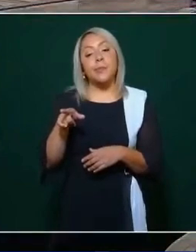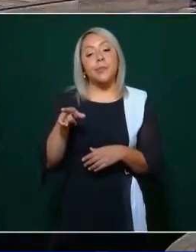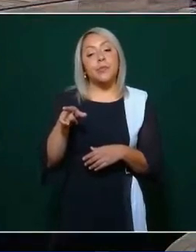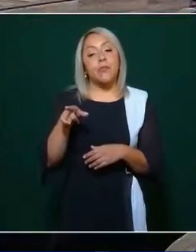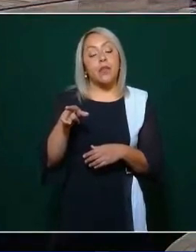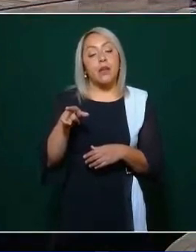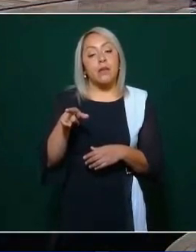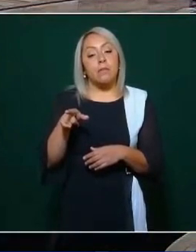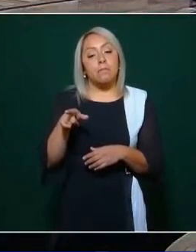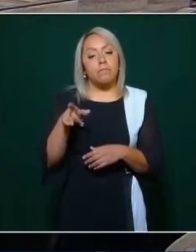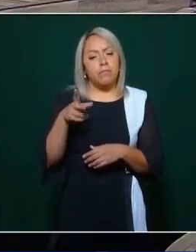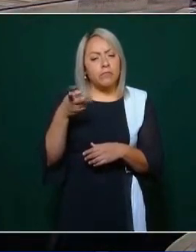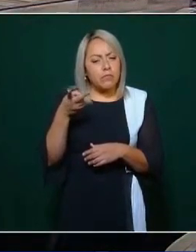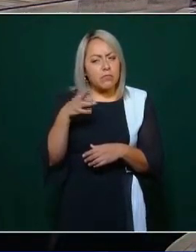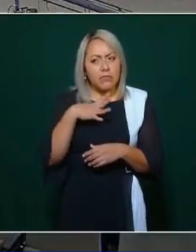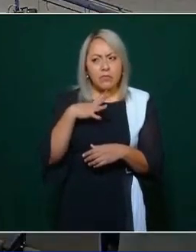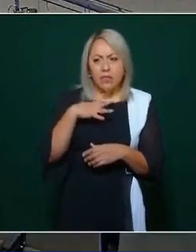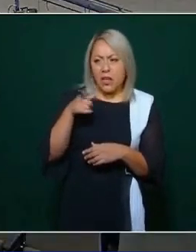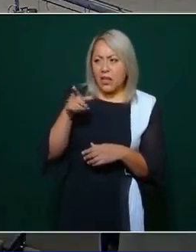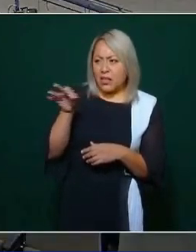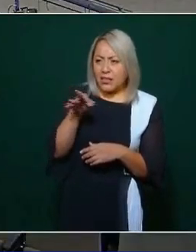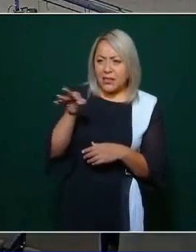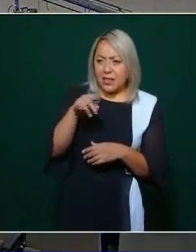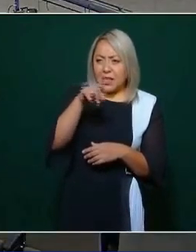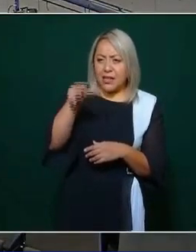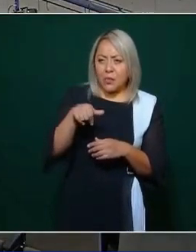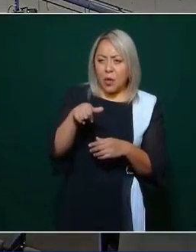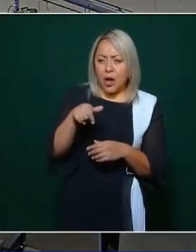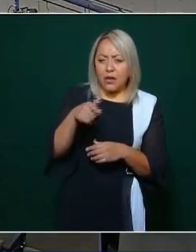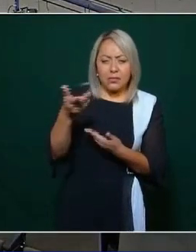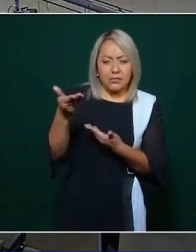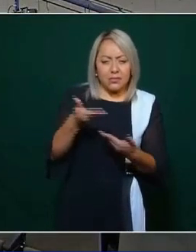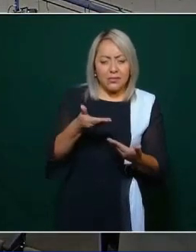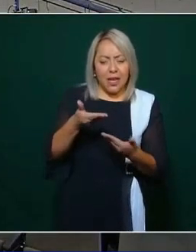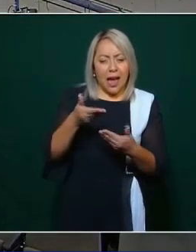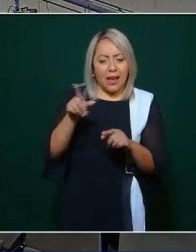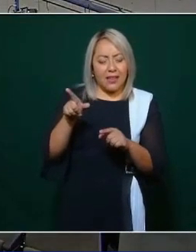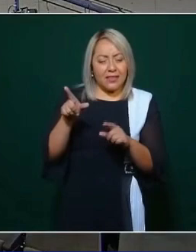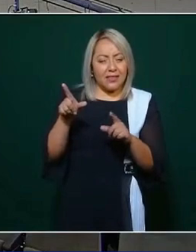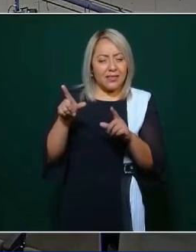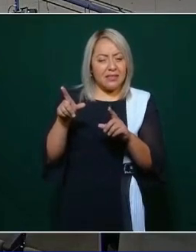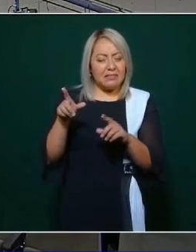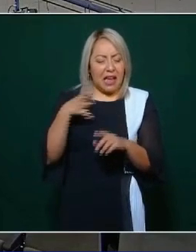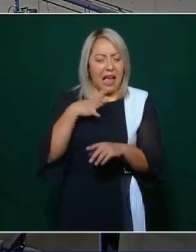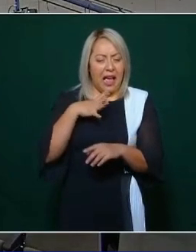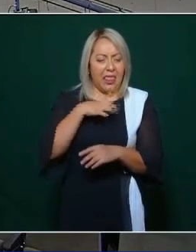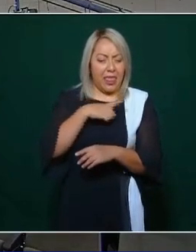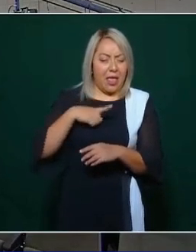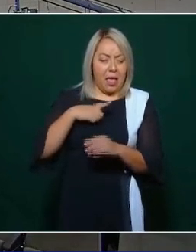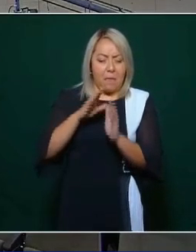A ver si la conseguimos o un fragmento. Está en mi libro